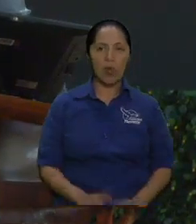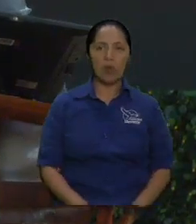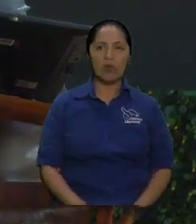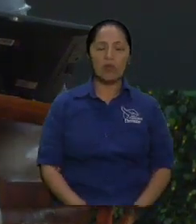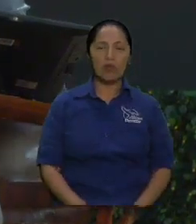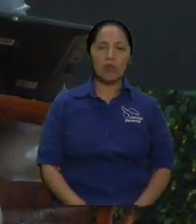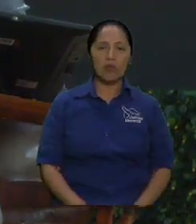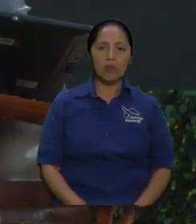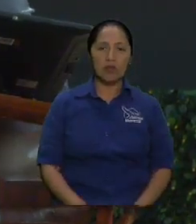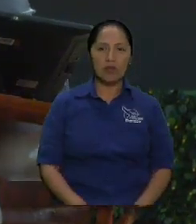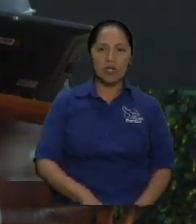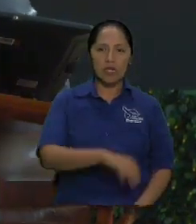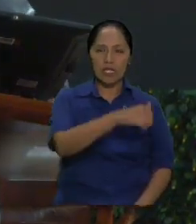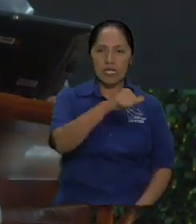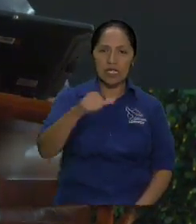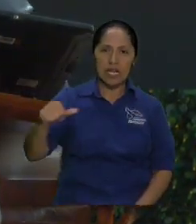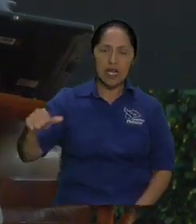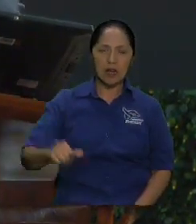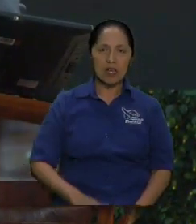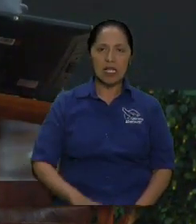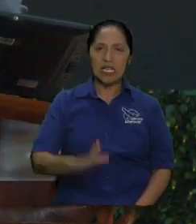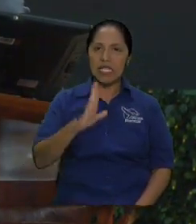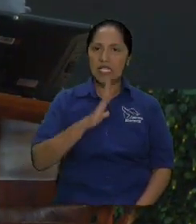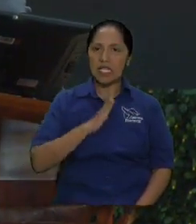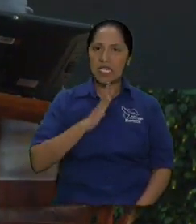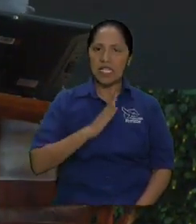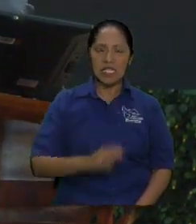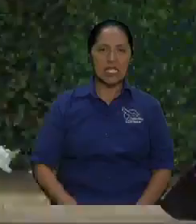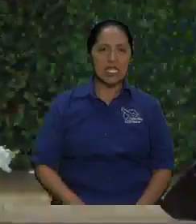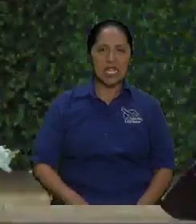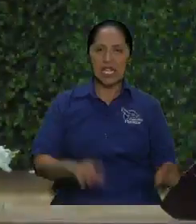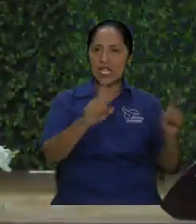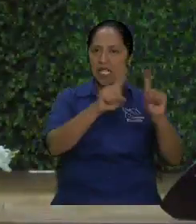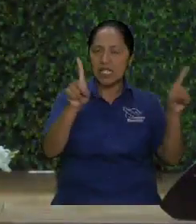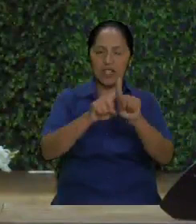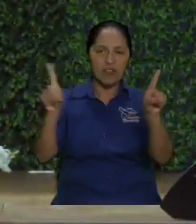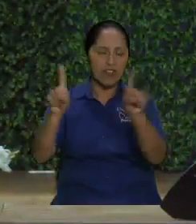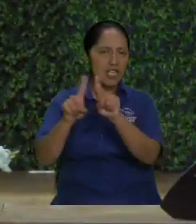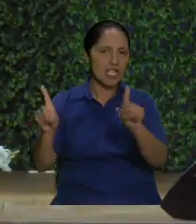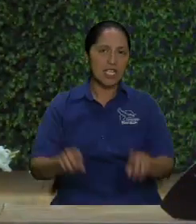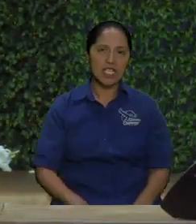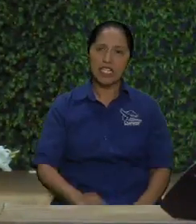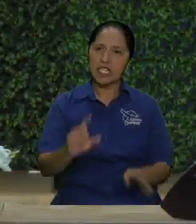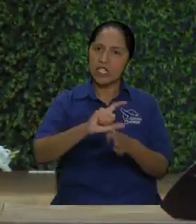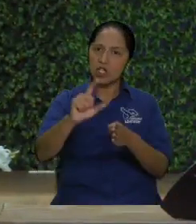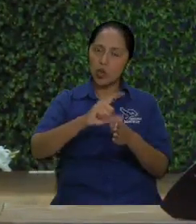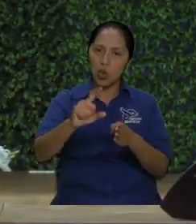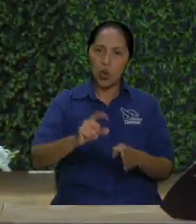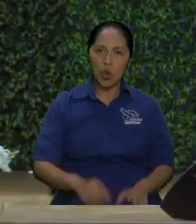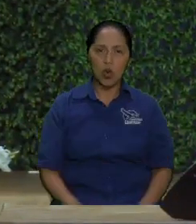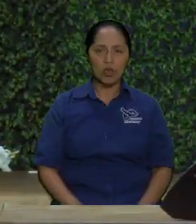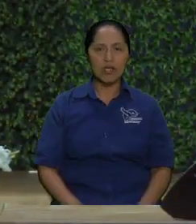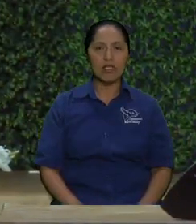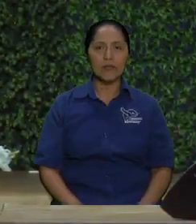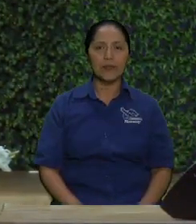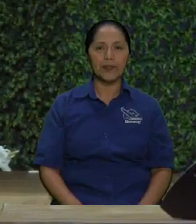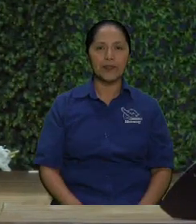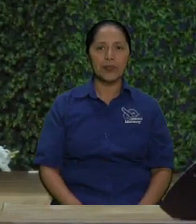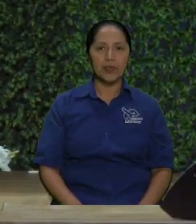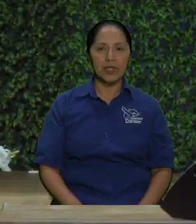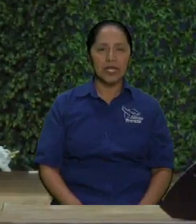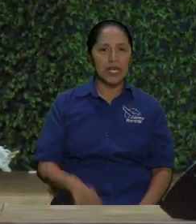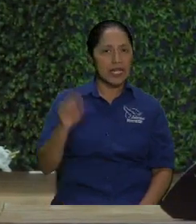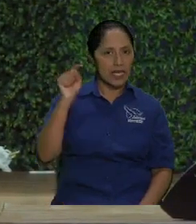aguas estaban muy ricas en magnesio que hace de laxante y entonces para prepararlos para el maná. Eso, desde luego, tiene un